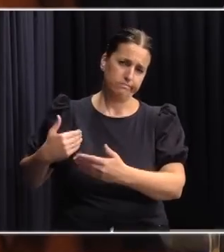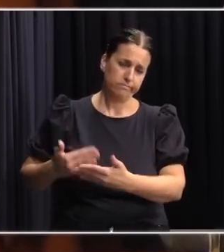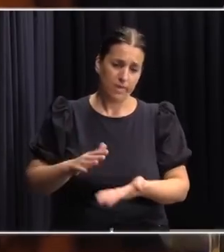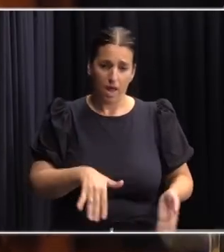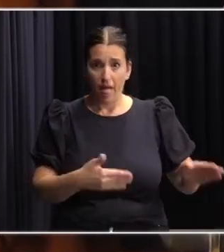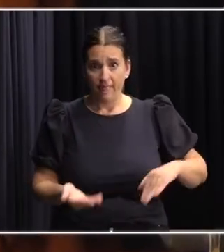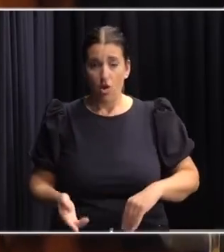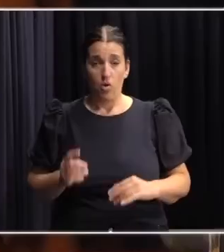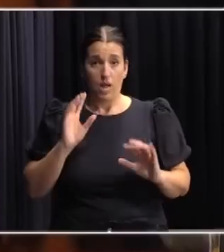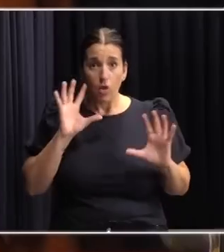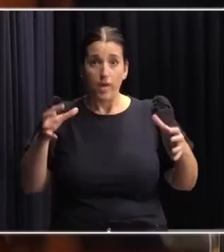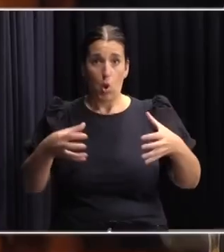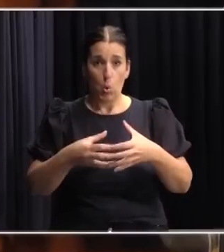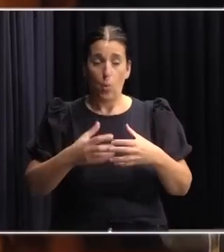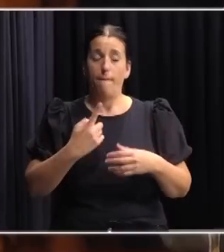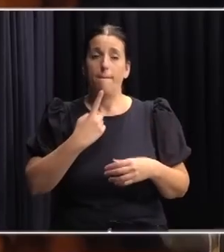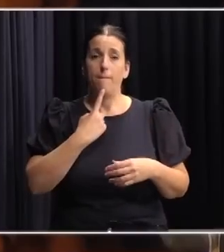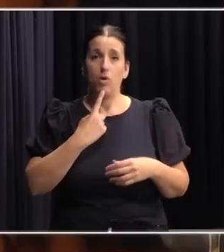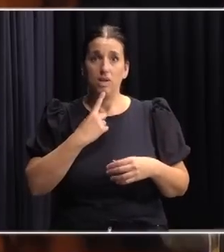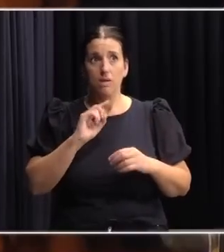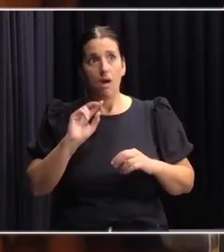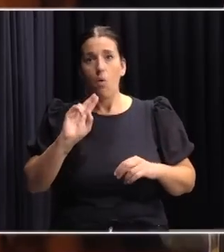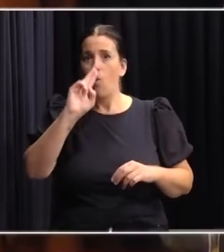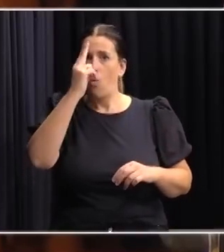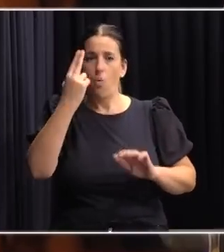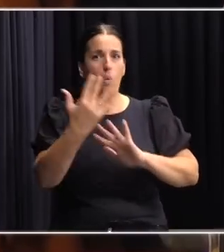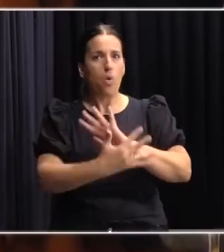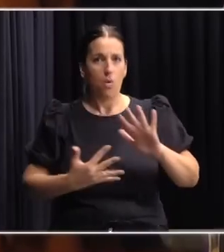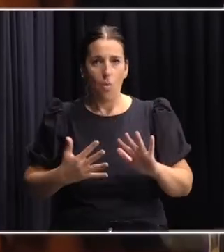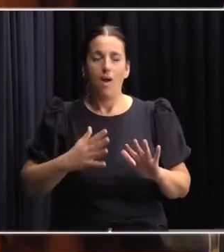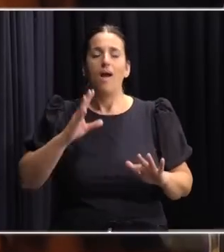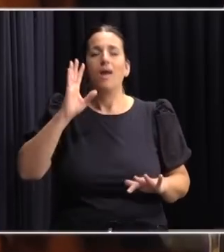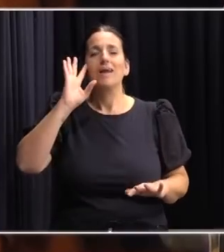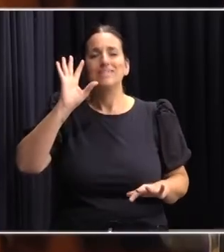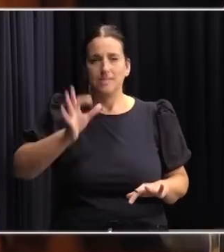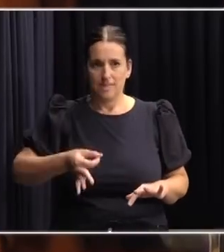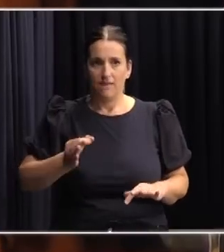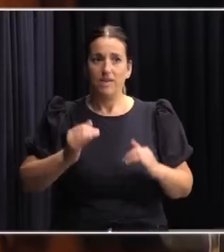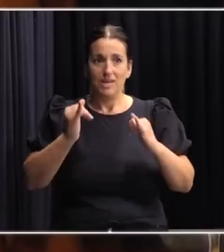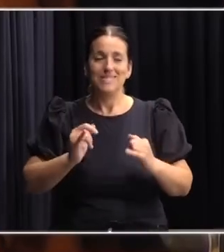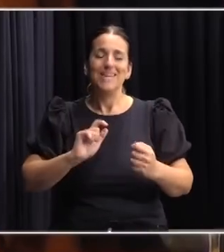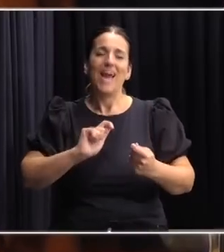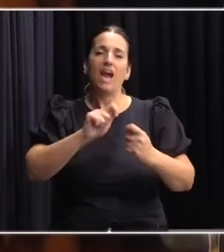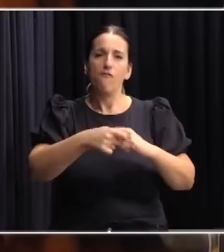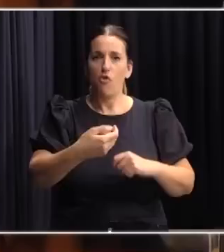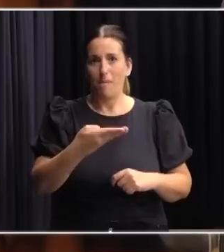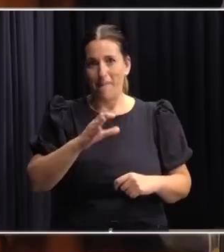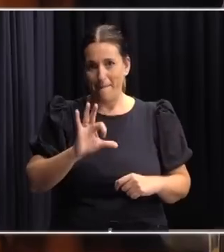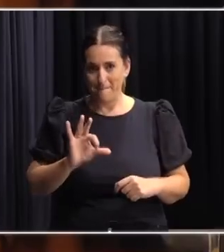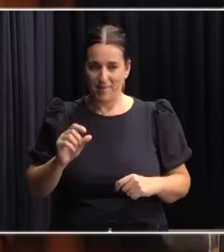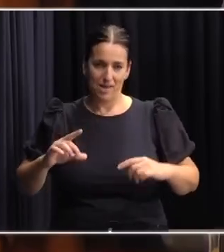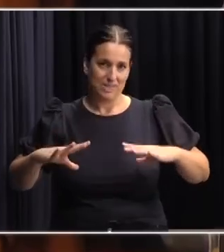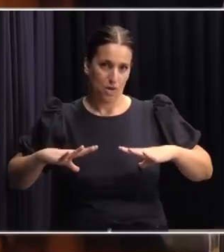política toda del Uruguay entendía que la reforma de la seguridad social